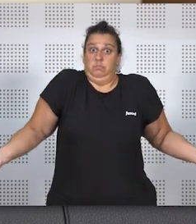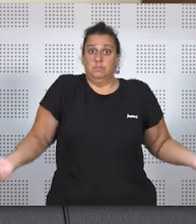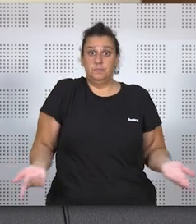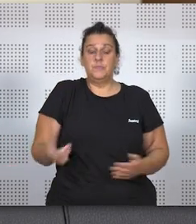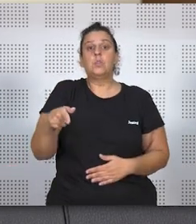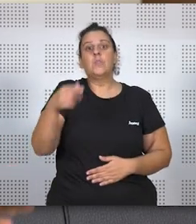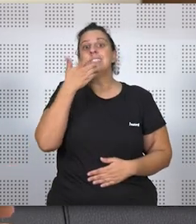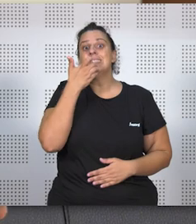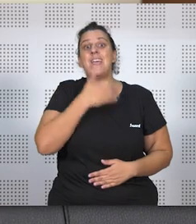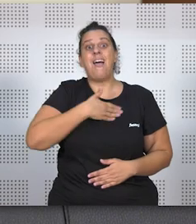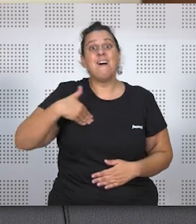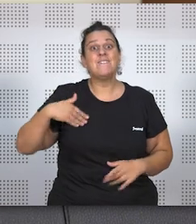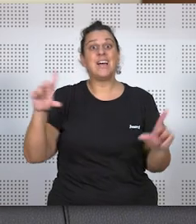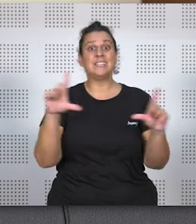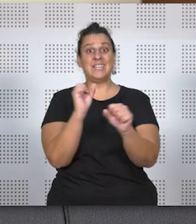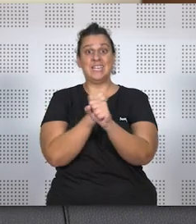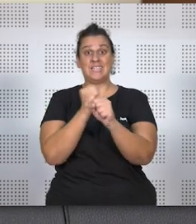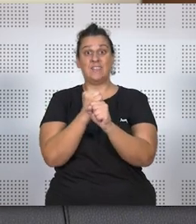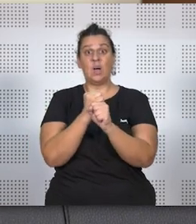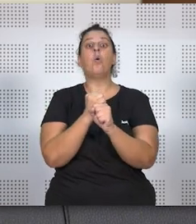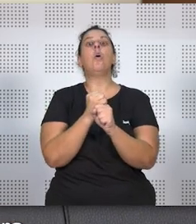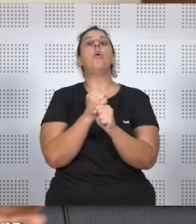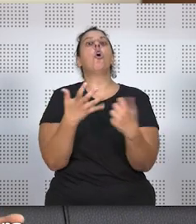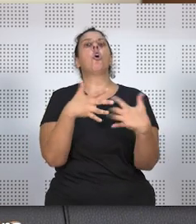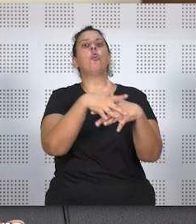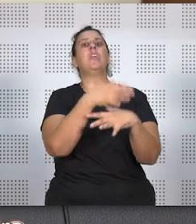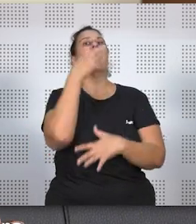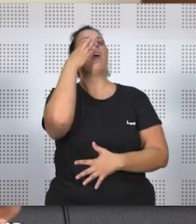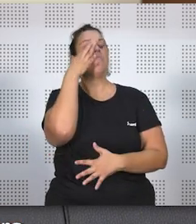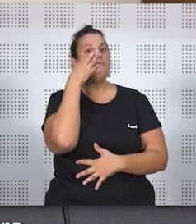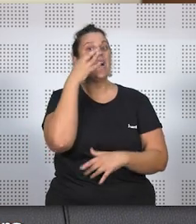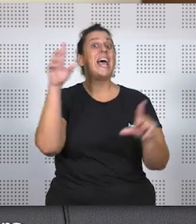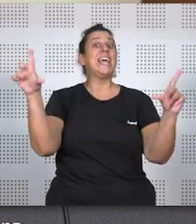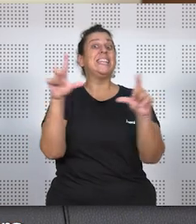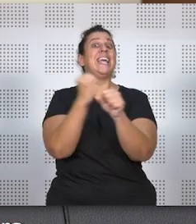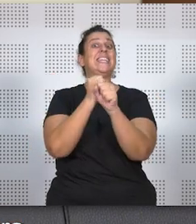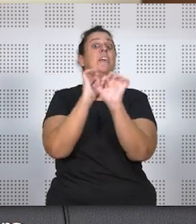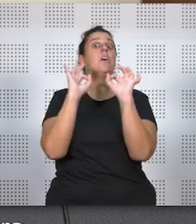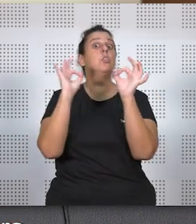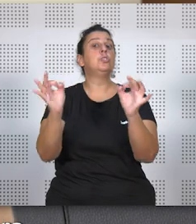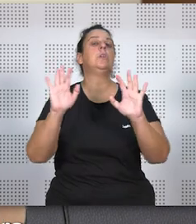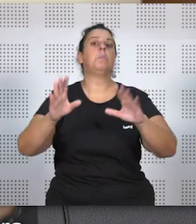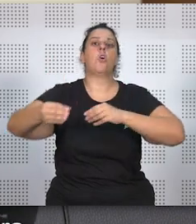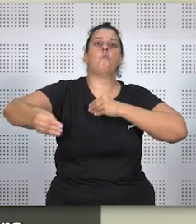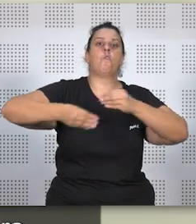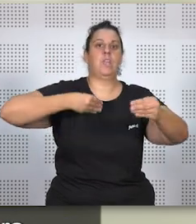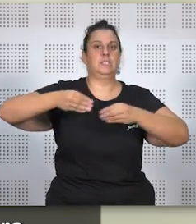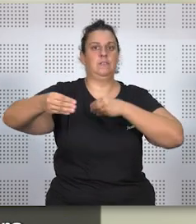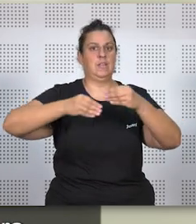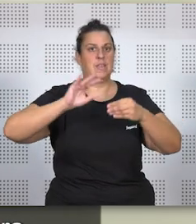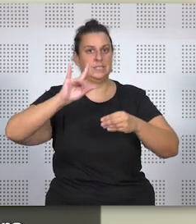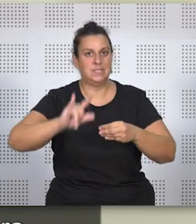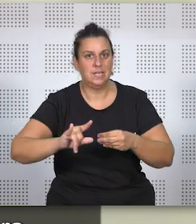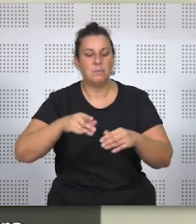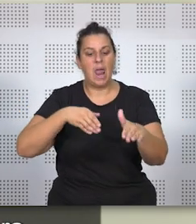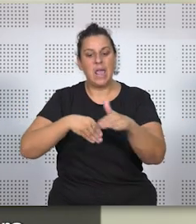queremos realmente que el teletrabajo ayude a la conciliación, tener teletrabajo pero también tener esa flexibilidad para por ejemplo entrar